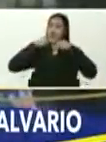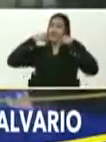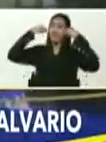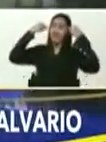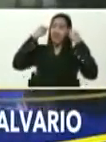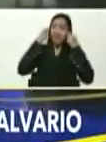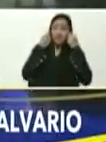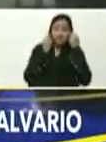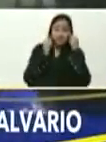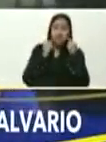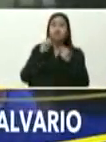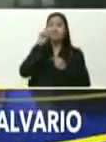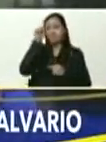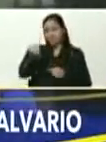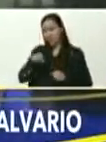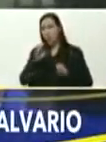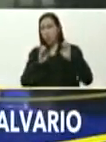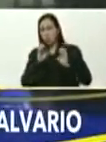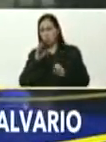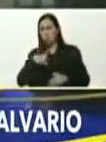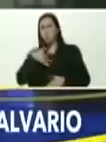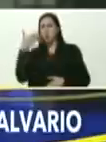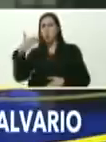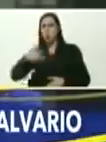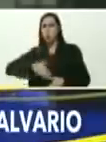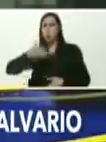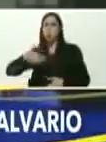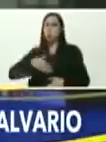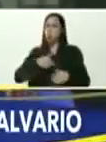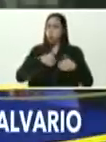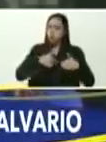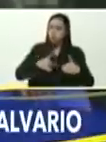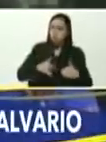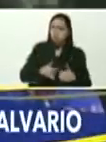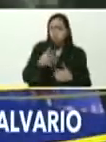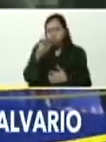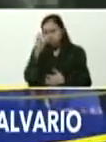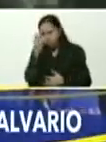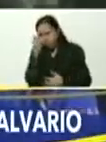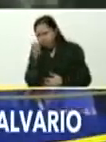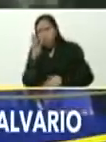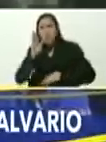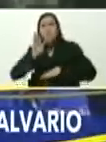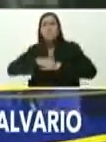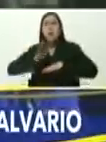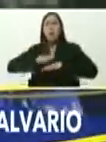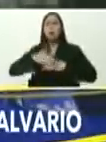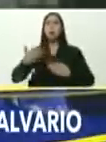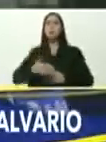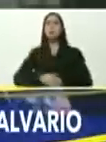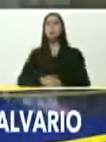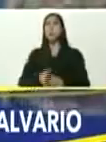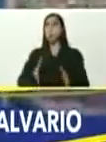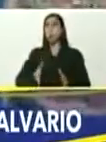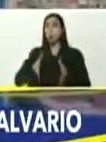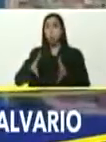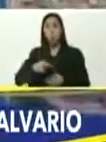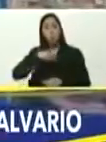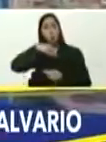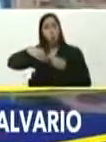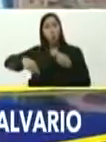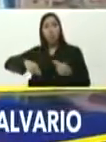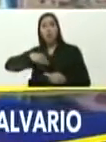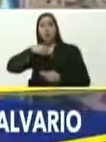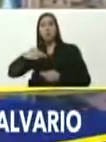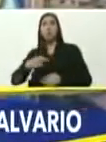lágrimas, lágrimas de emoción, ahorita estoy, con el corazón aguarapado, porque es un logro de la revolución,